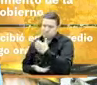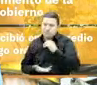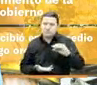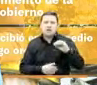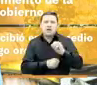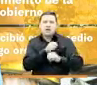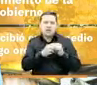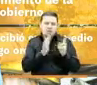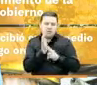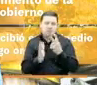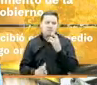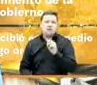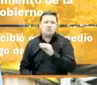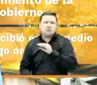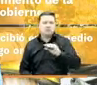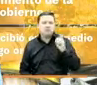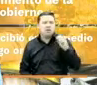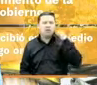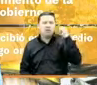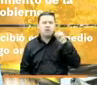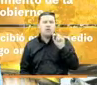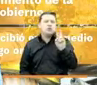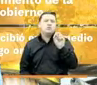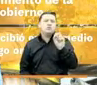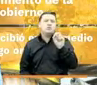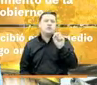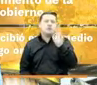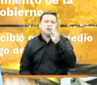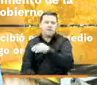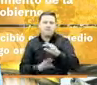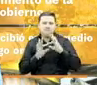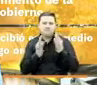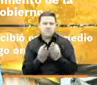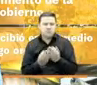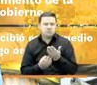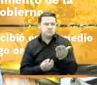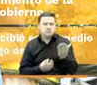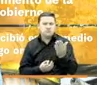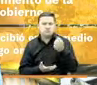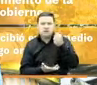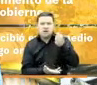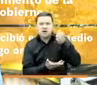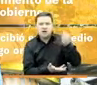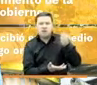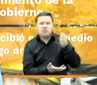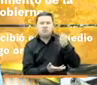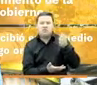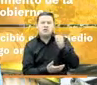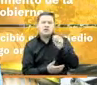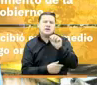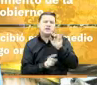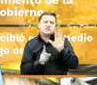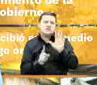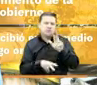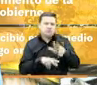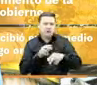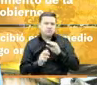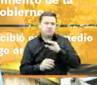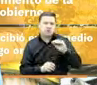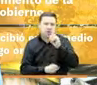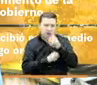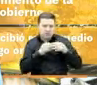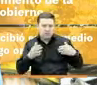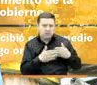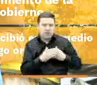2020, se beneficiaron 2.2 millones de familias con transferencias en los seis pagos ordinarios del año,